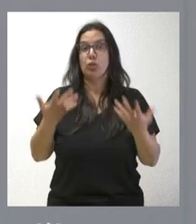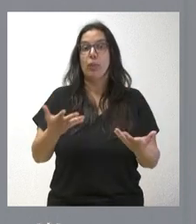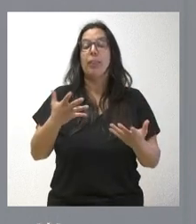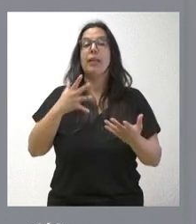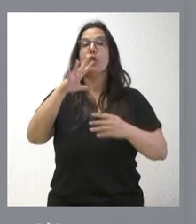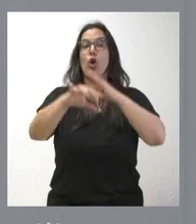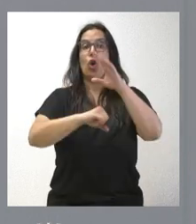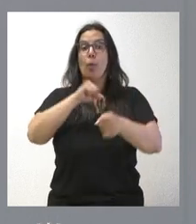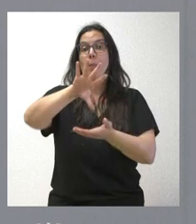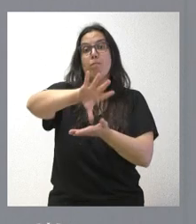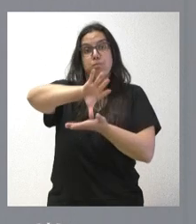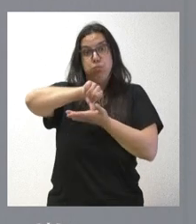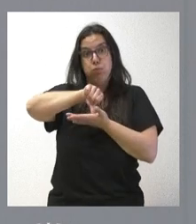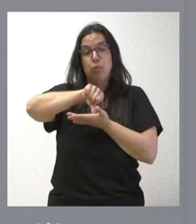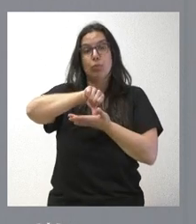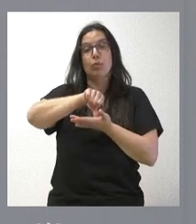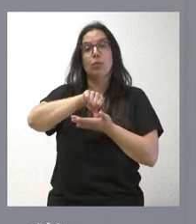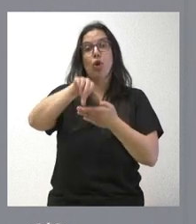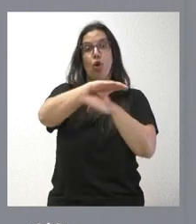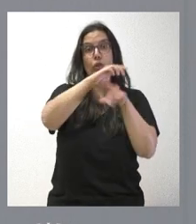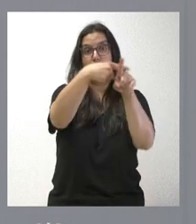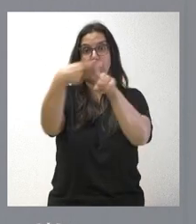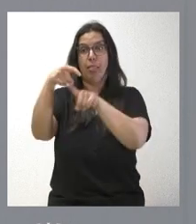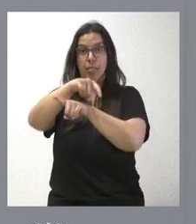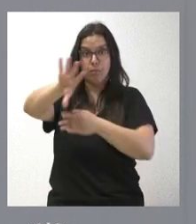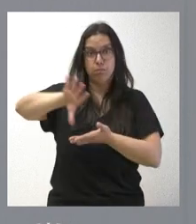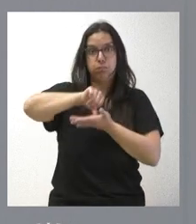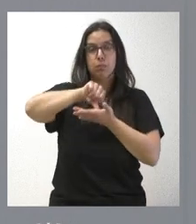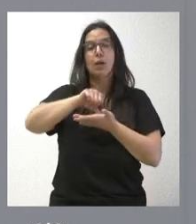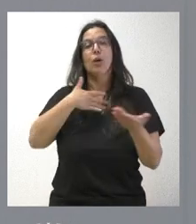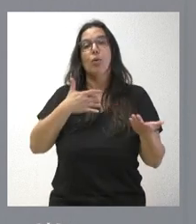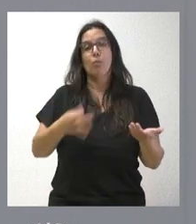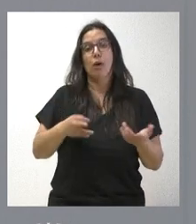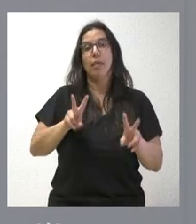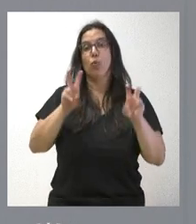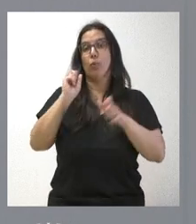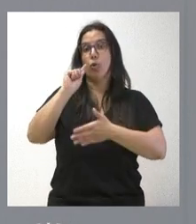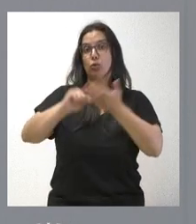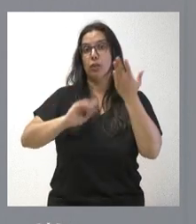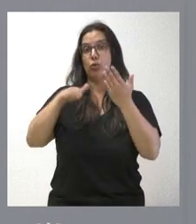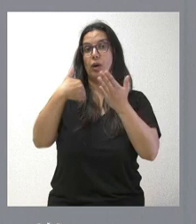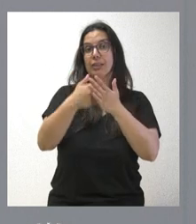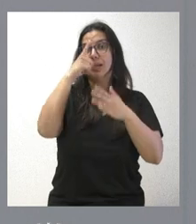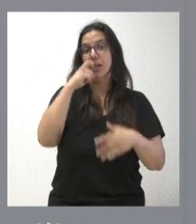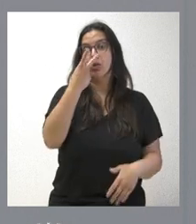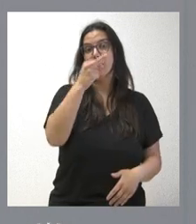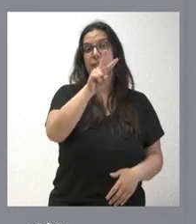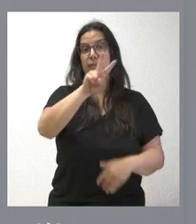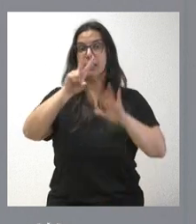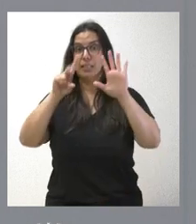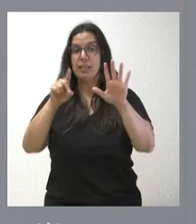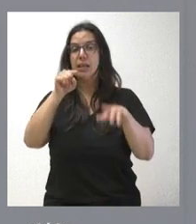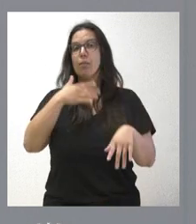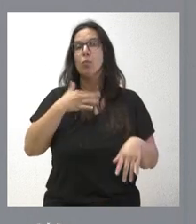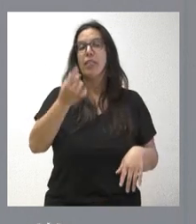del mecanismo a través de ciertas consejerías. Nos va a permitir que el nuevo contrato, que tiene una duración hasta el año 26, tenga un coste